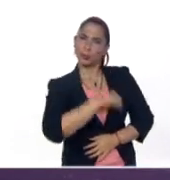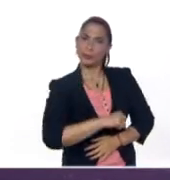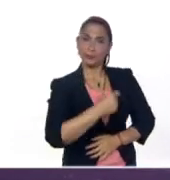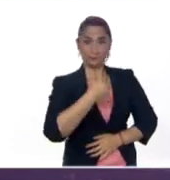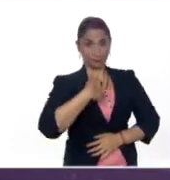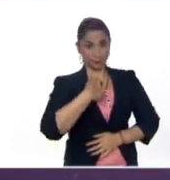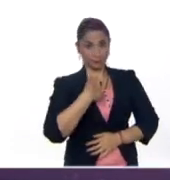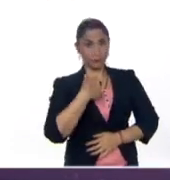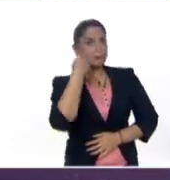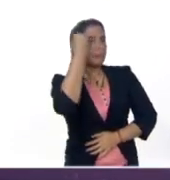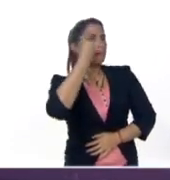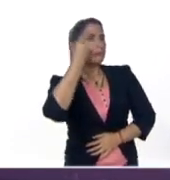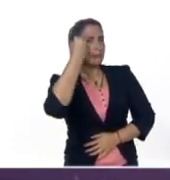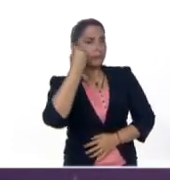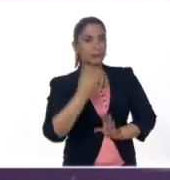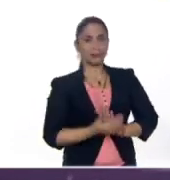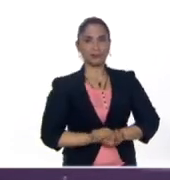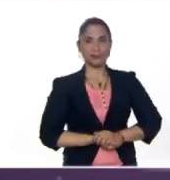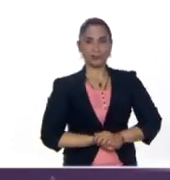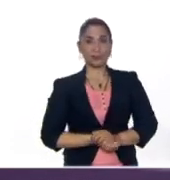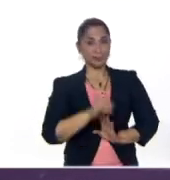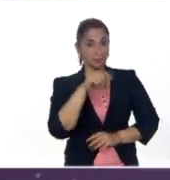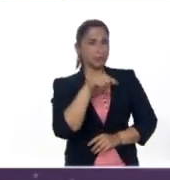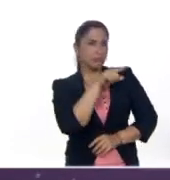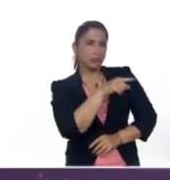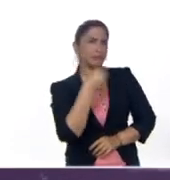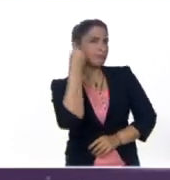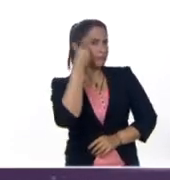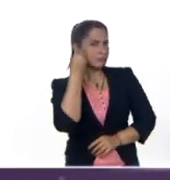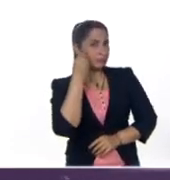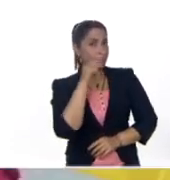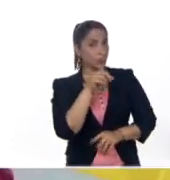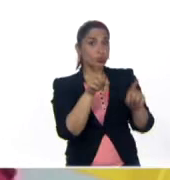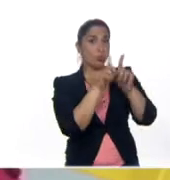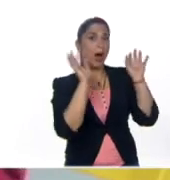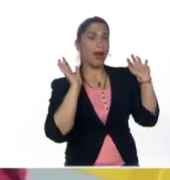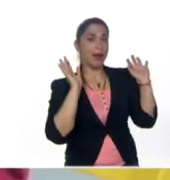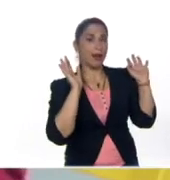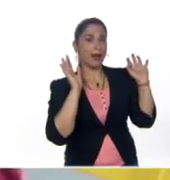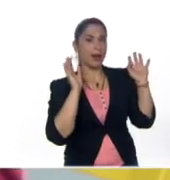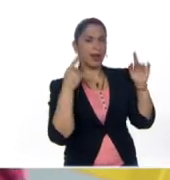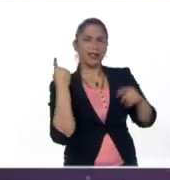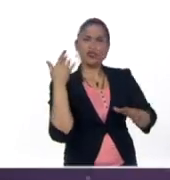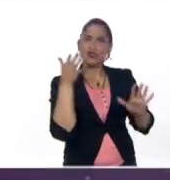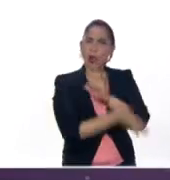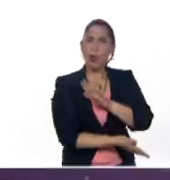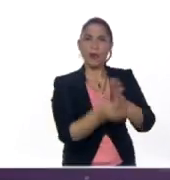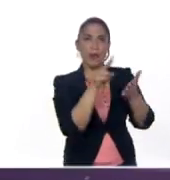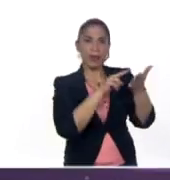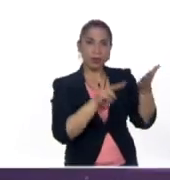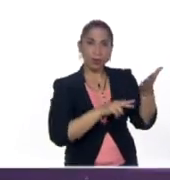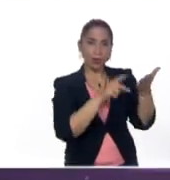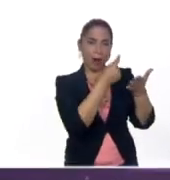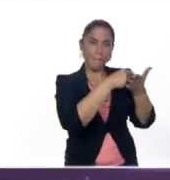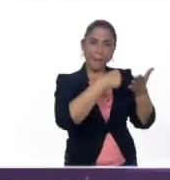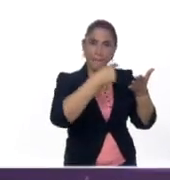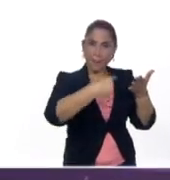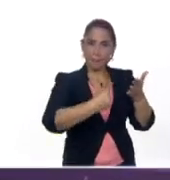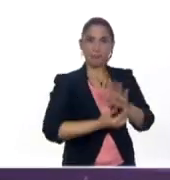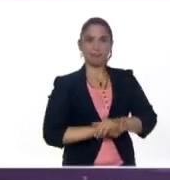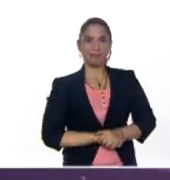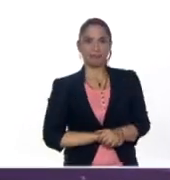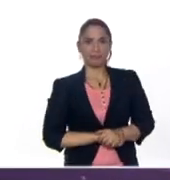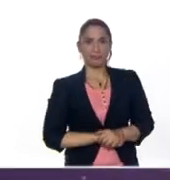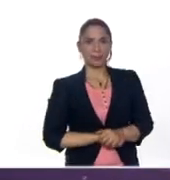parecer y al parecer también creo que a tu parecer también, Yelixar. Porque tiene que ver con la lectura y la escritura.